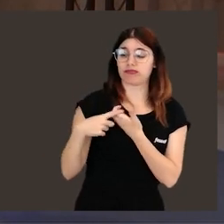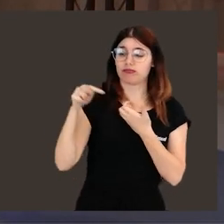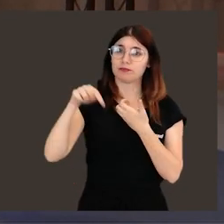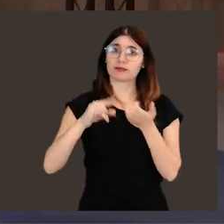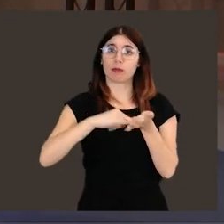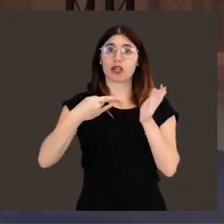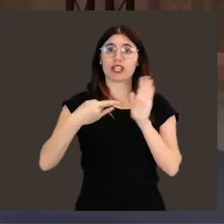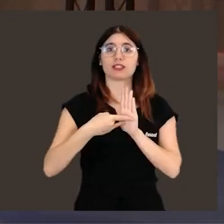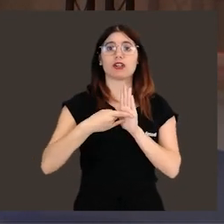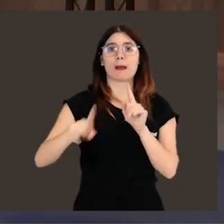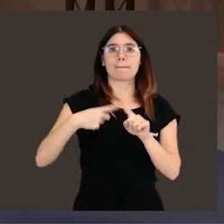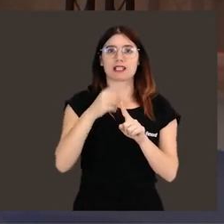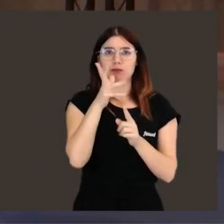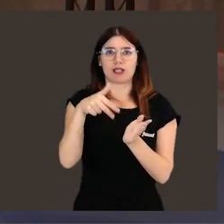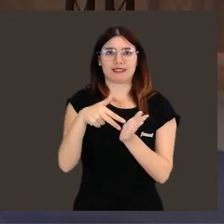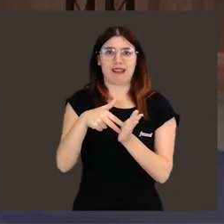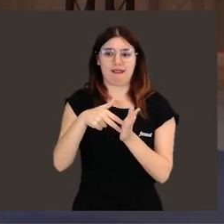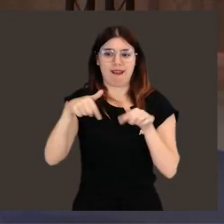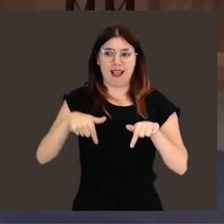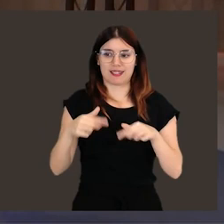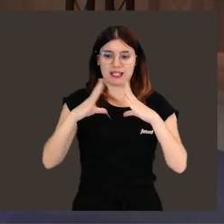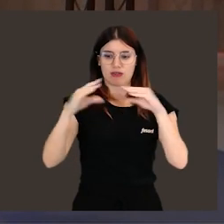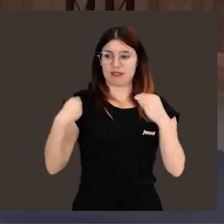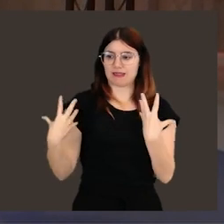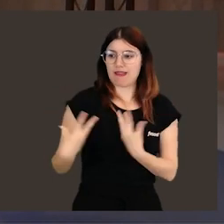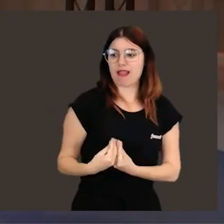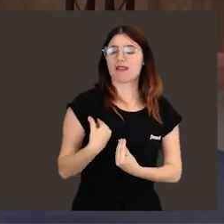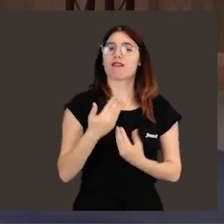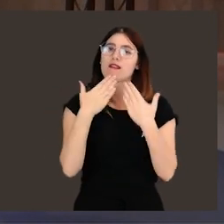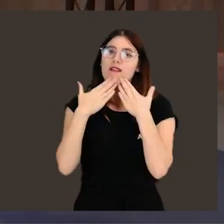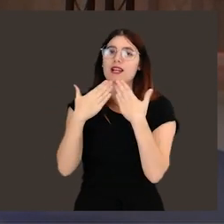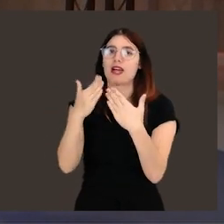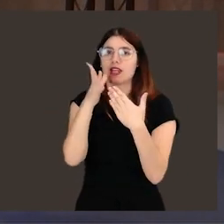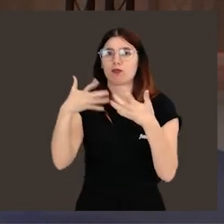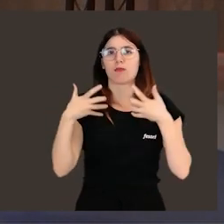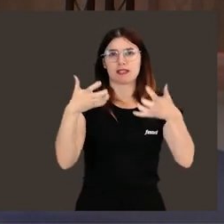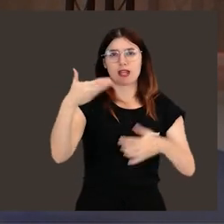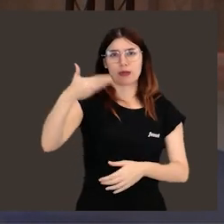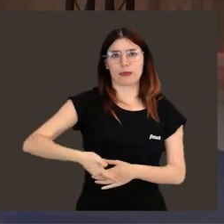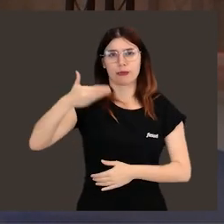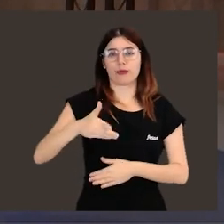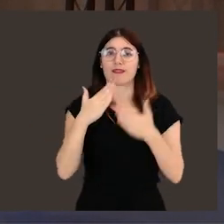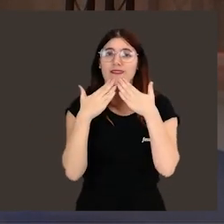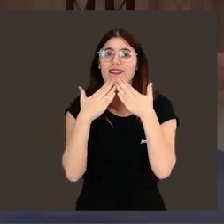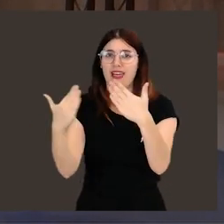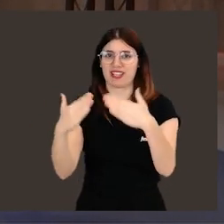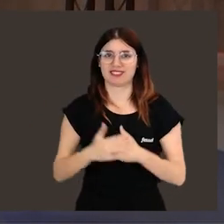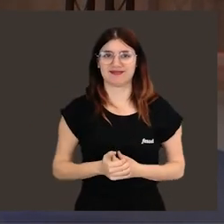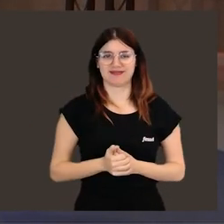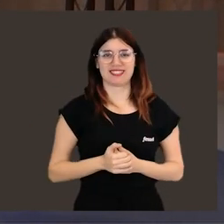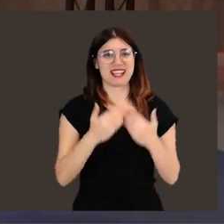por formar parte de este proyecto y por estar aquí en nuestra universidad trasladando este mensaje tan importante.